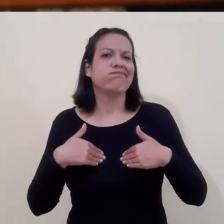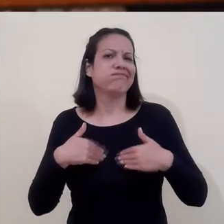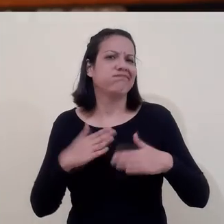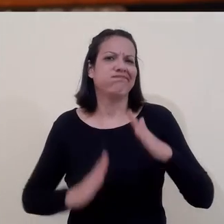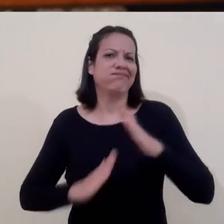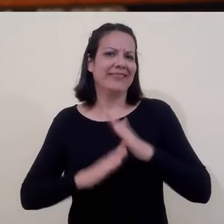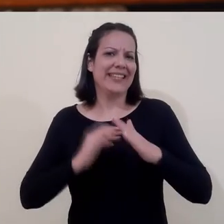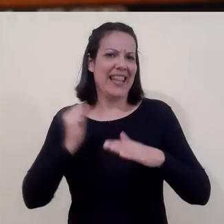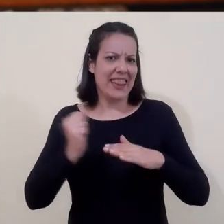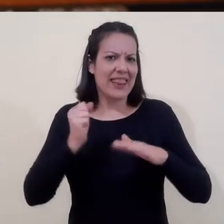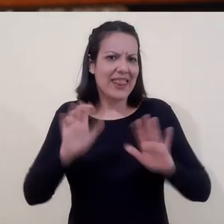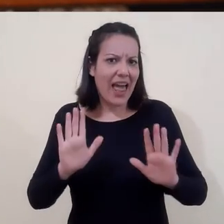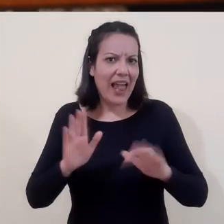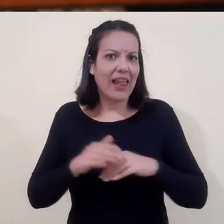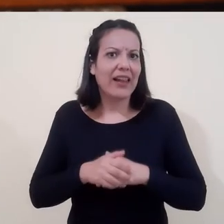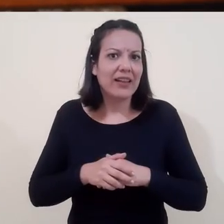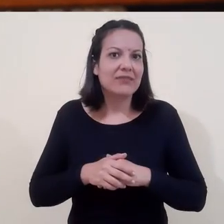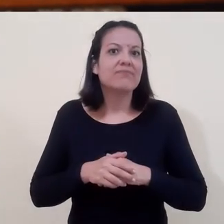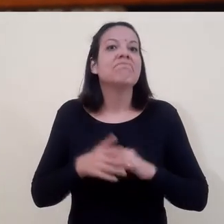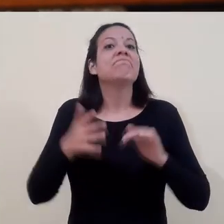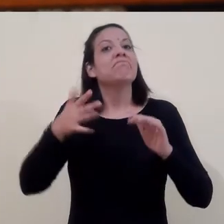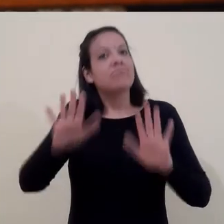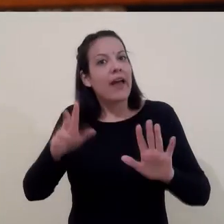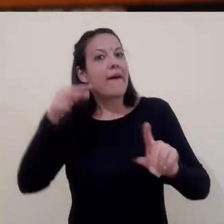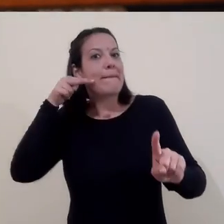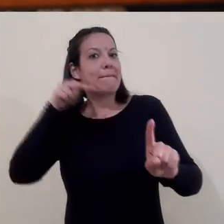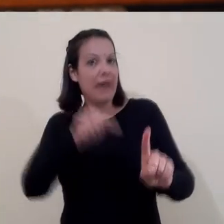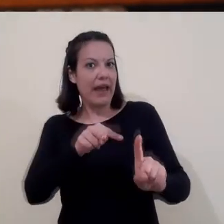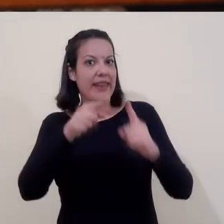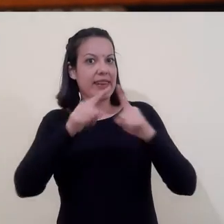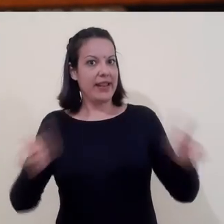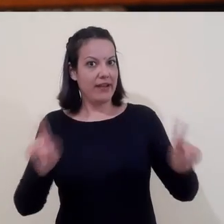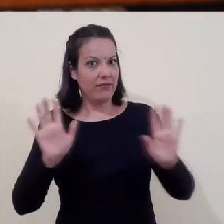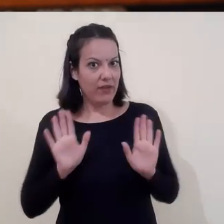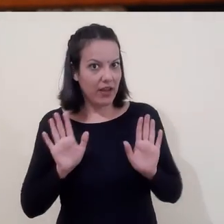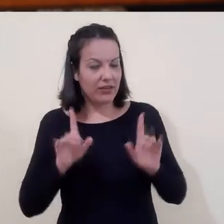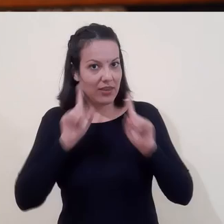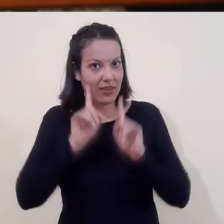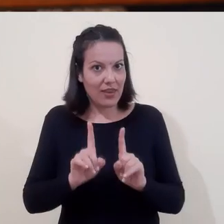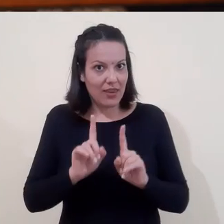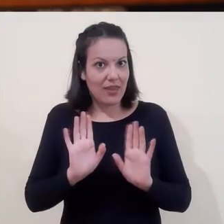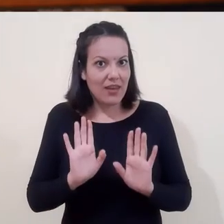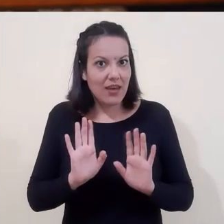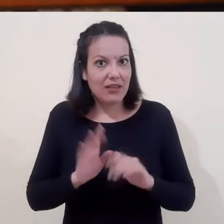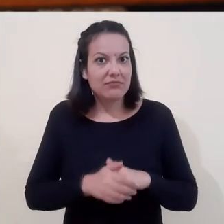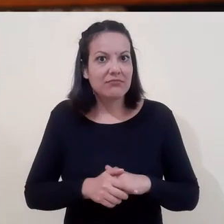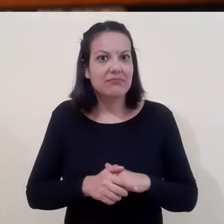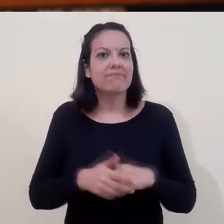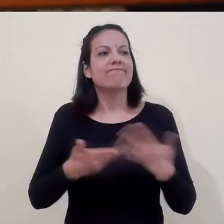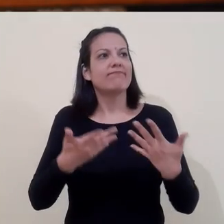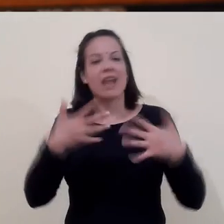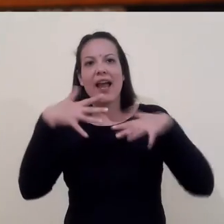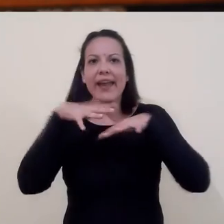central, pero desde una perspectiva diferente, una perspectiva